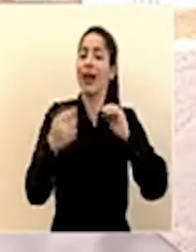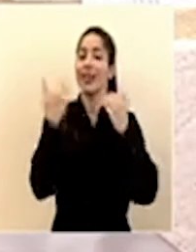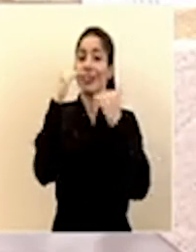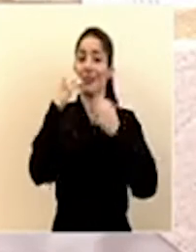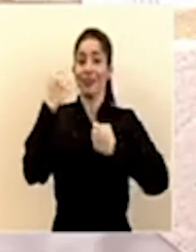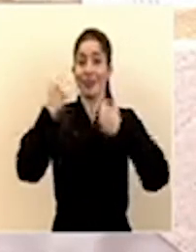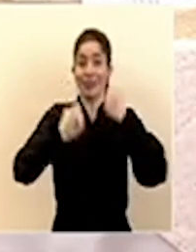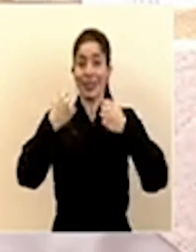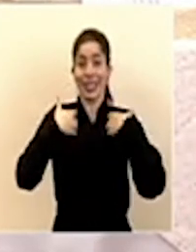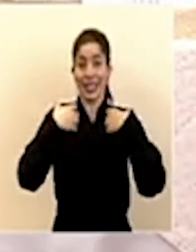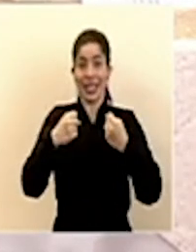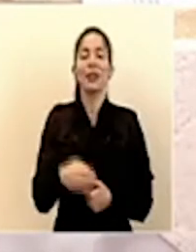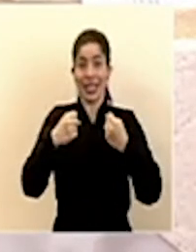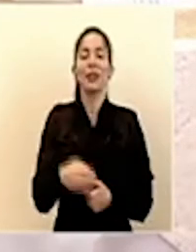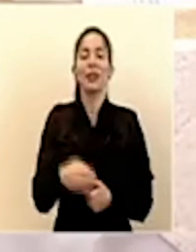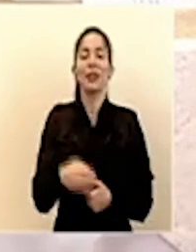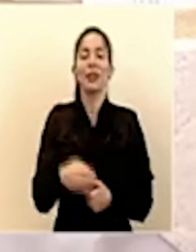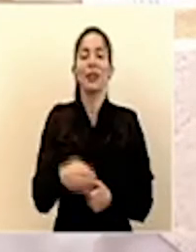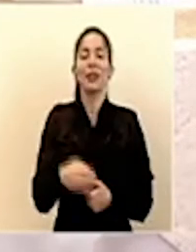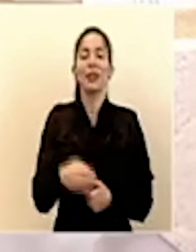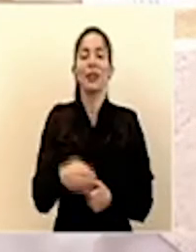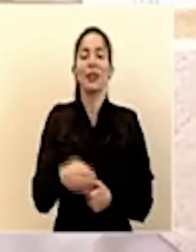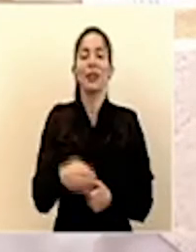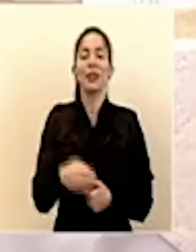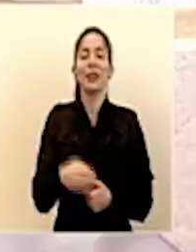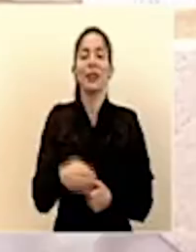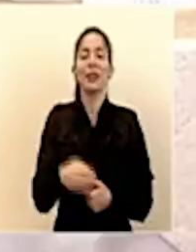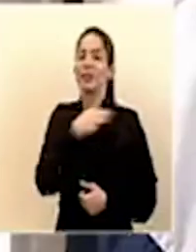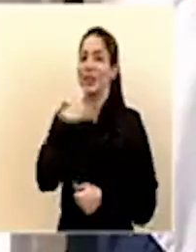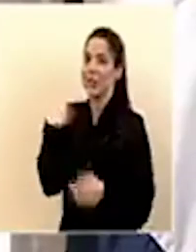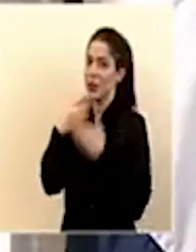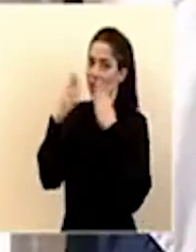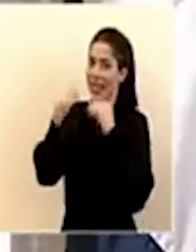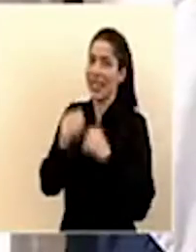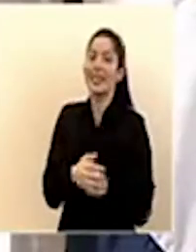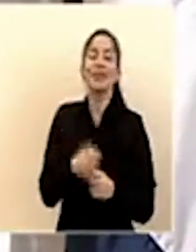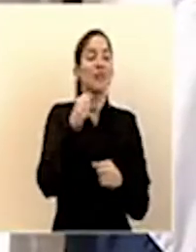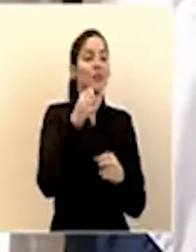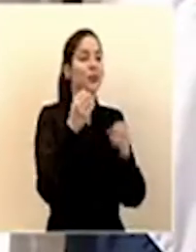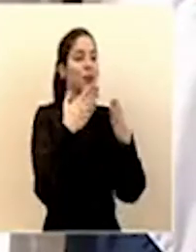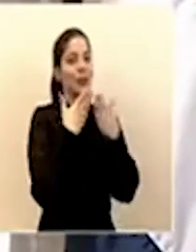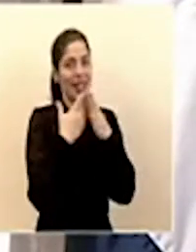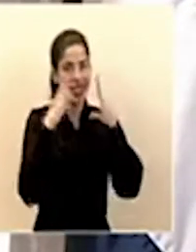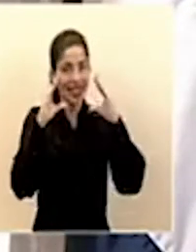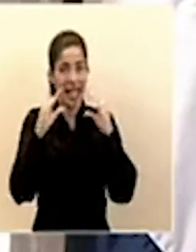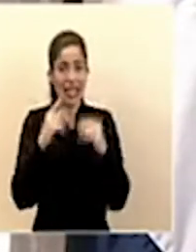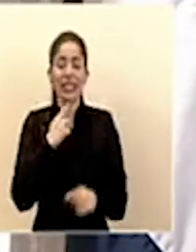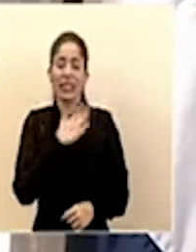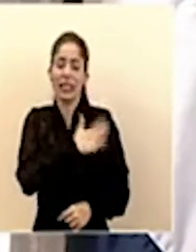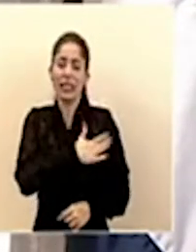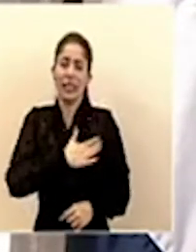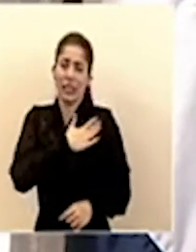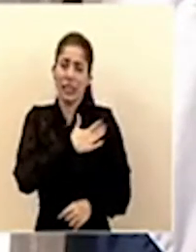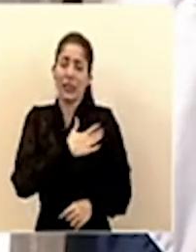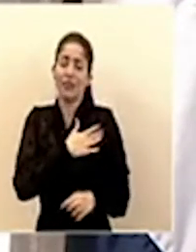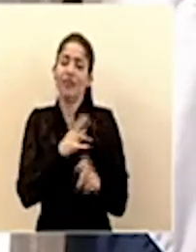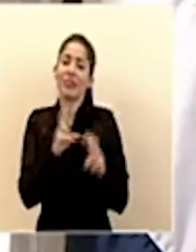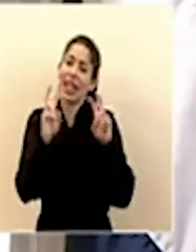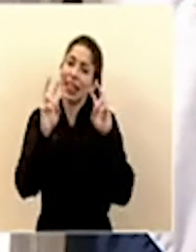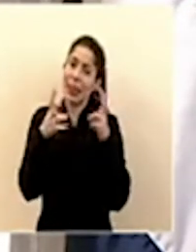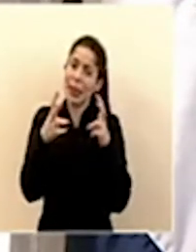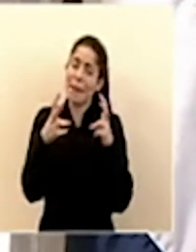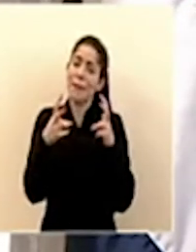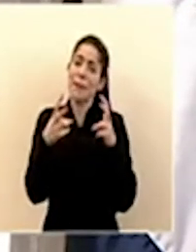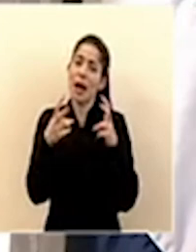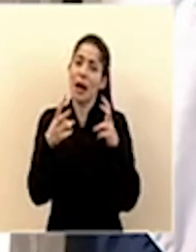vehicular sanitaria para los fines de semana señor ministro buenas tardes muy buenas tardes lamentablemente el tema de